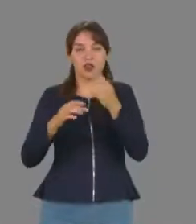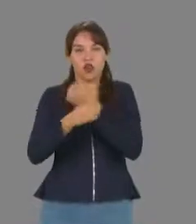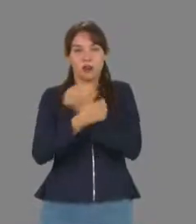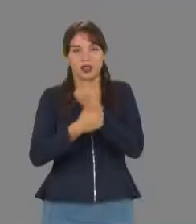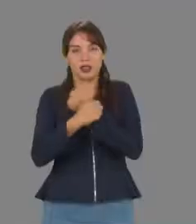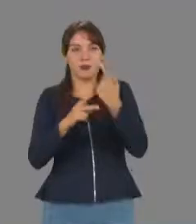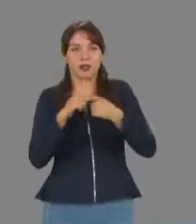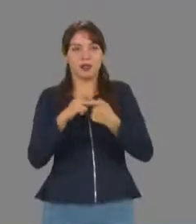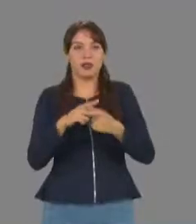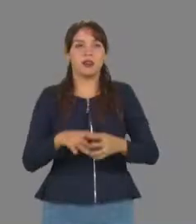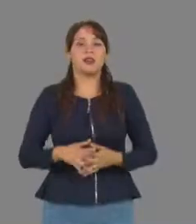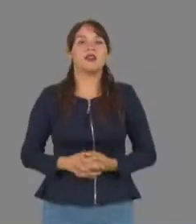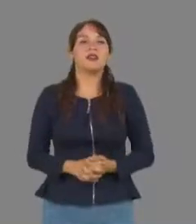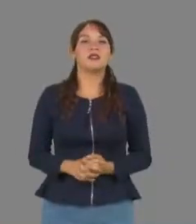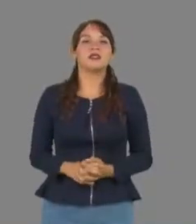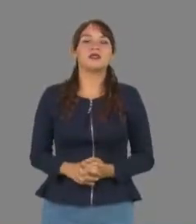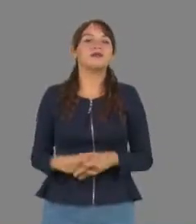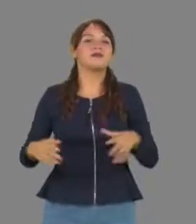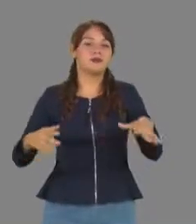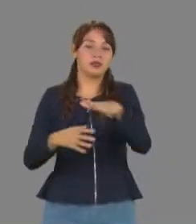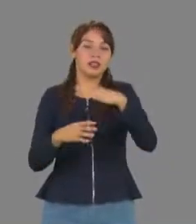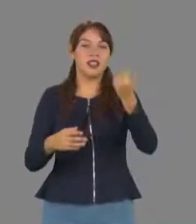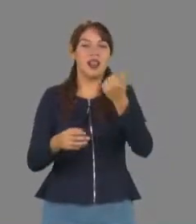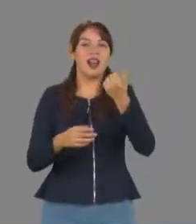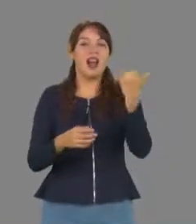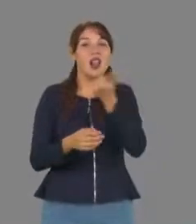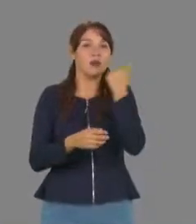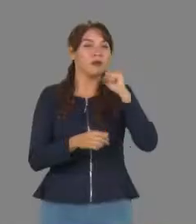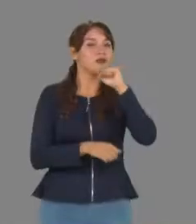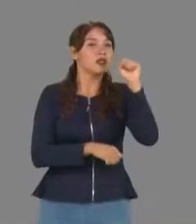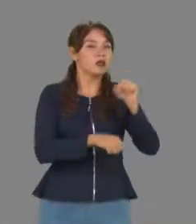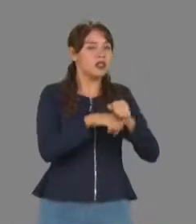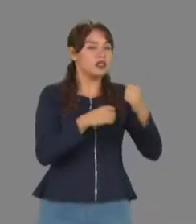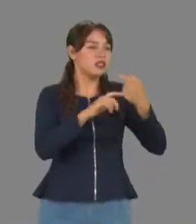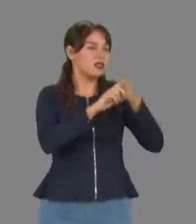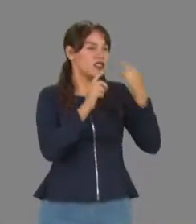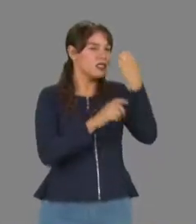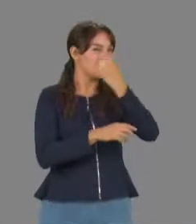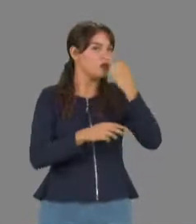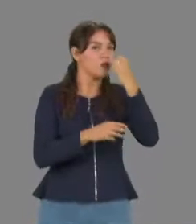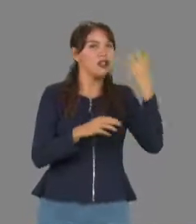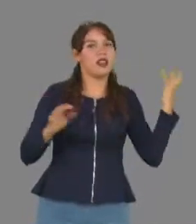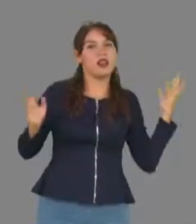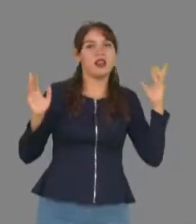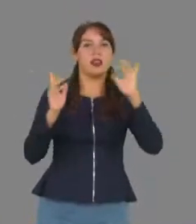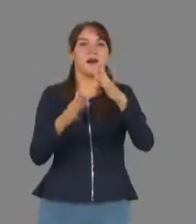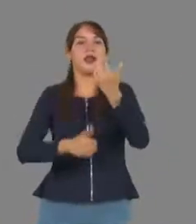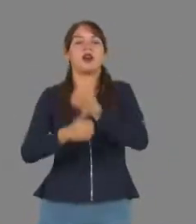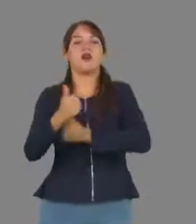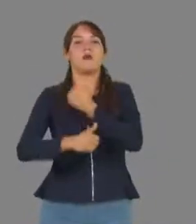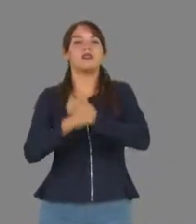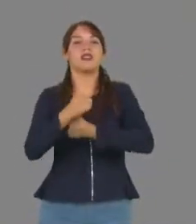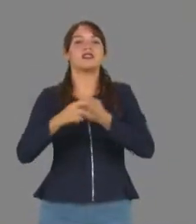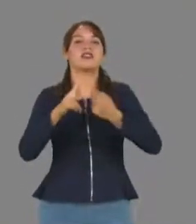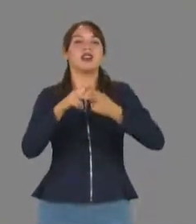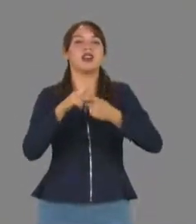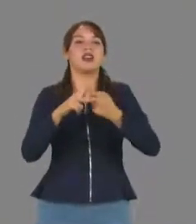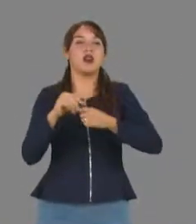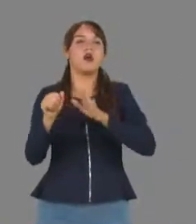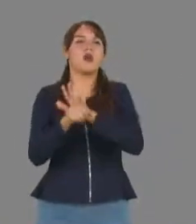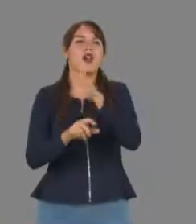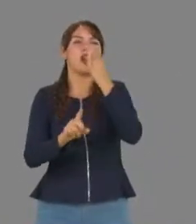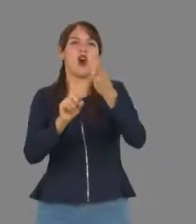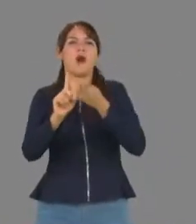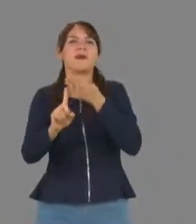Educación y Humanidades. Lugar de convergencia para alumnos de secundaria de diferentes escuelas públicas y privadas de nuestro Estado, donde por supuesto el objetivo